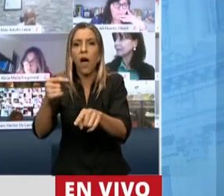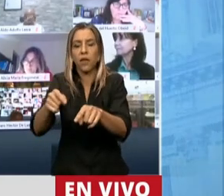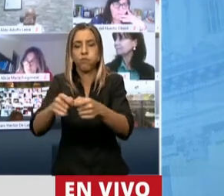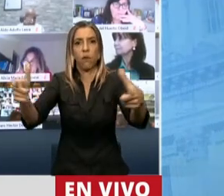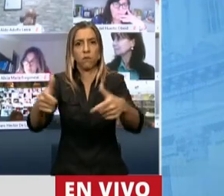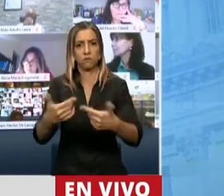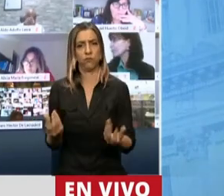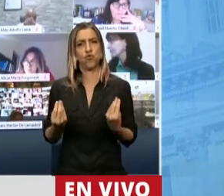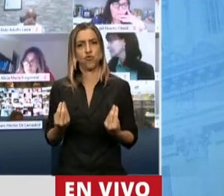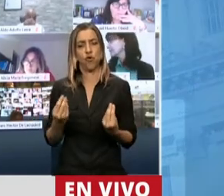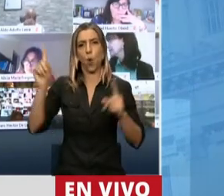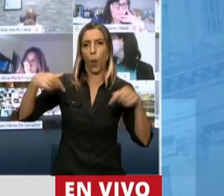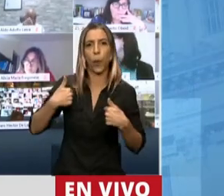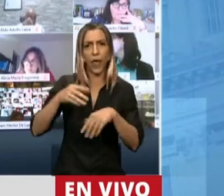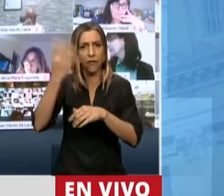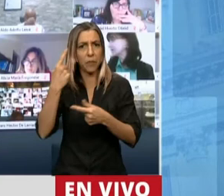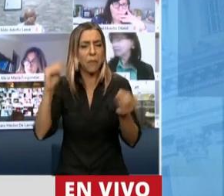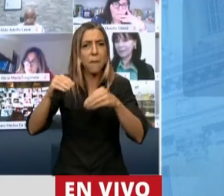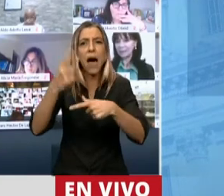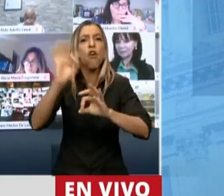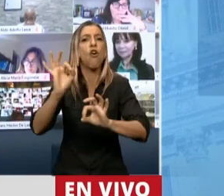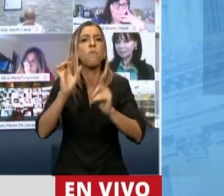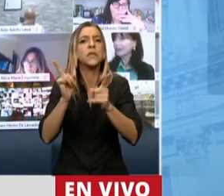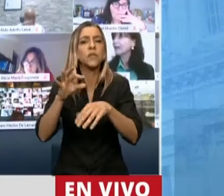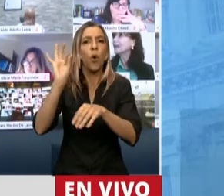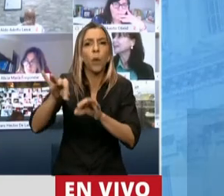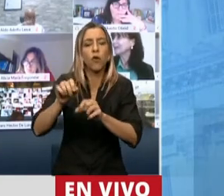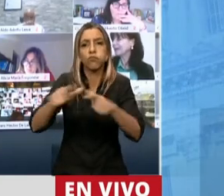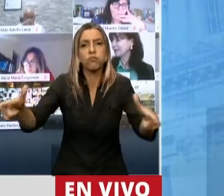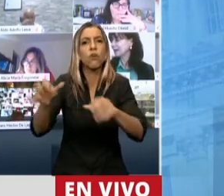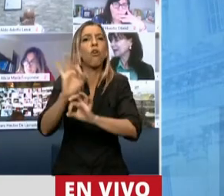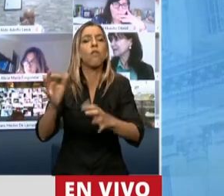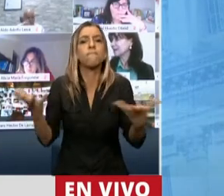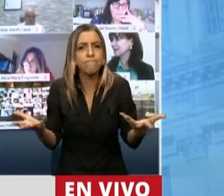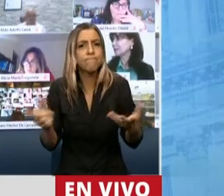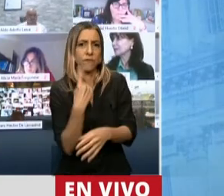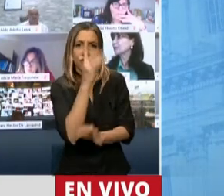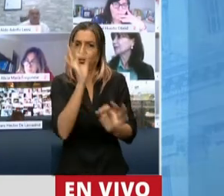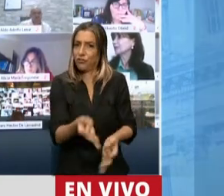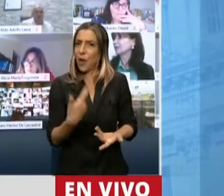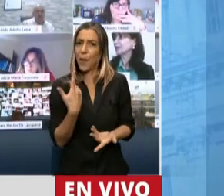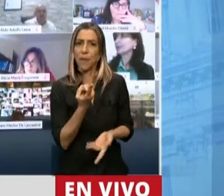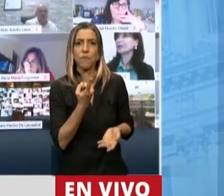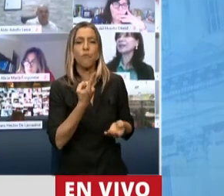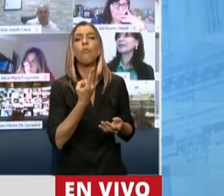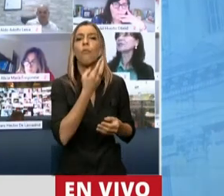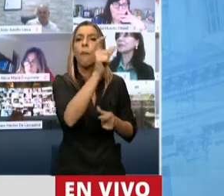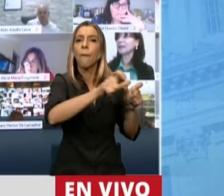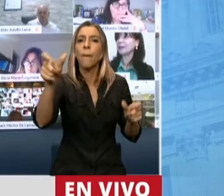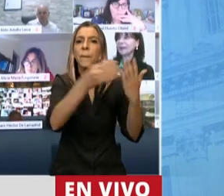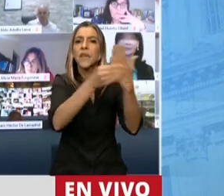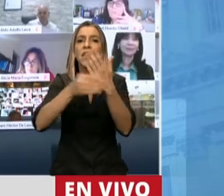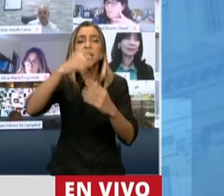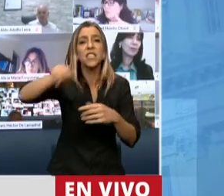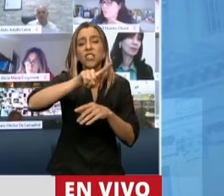para otro, esta competencia concurrente que dice nuestra Constitución, donde los ministros y las ministras de las provincias y de